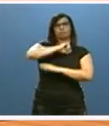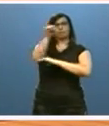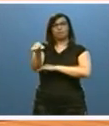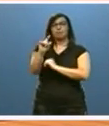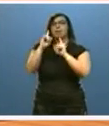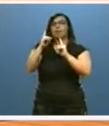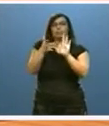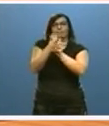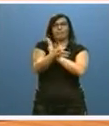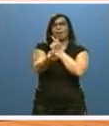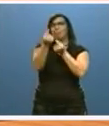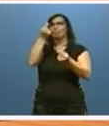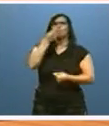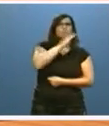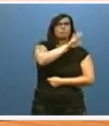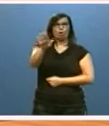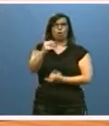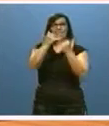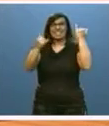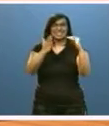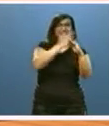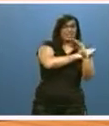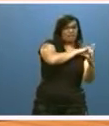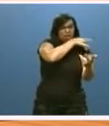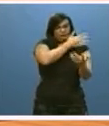mejor dato desde antes del inicio de la crisis.